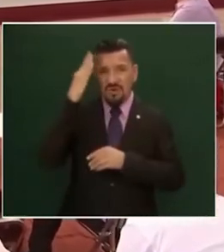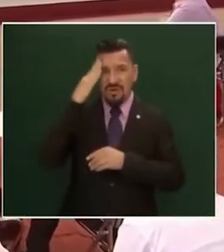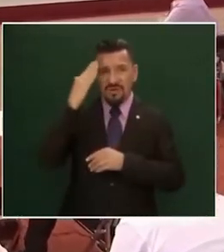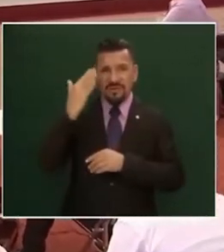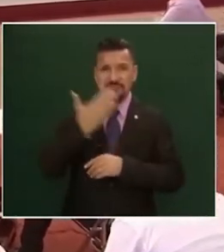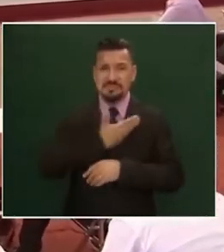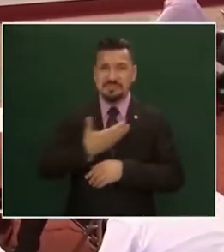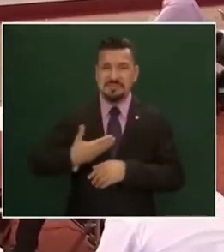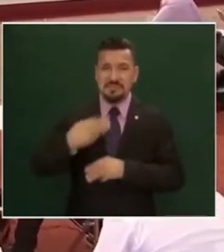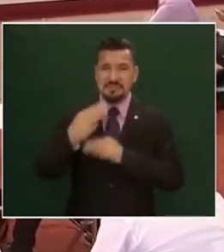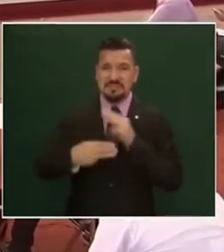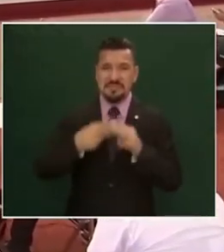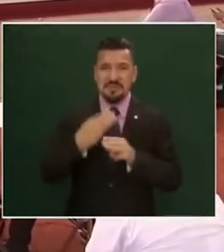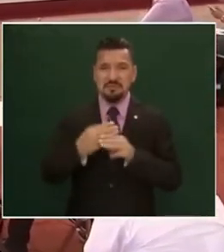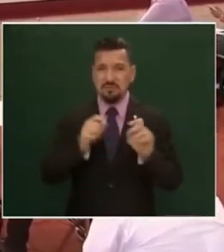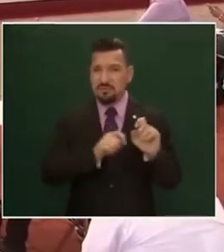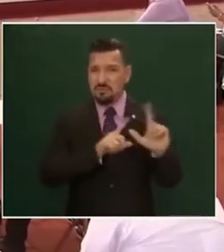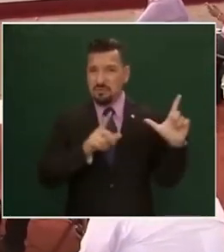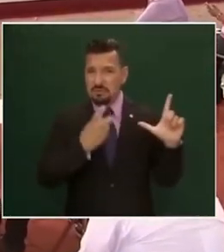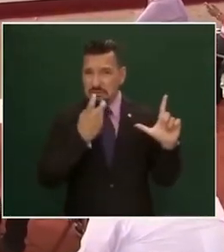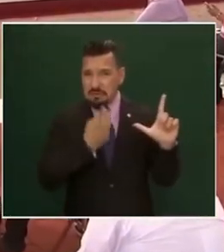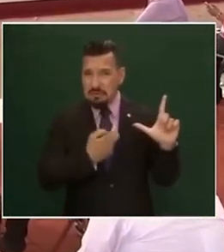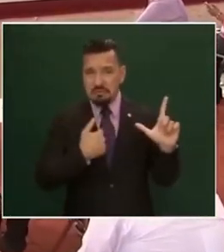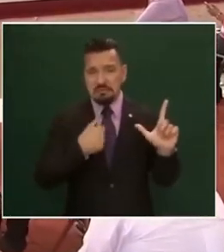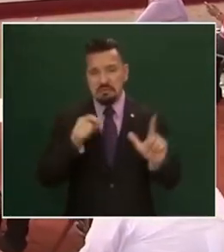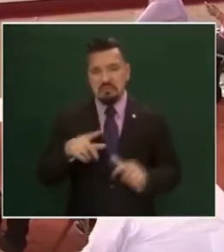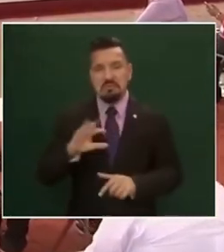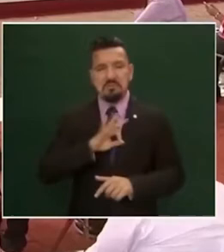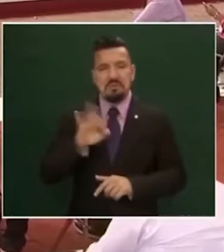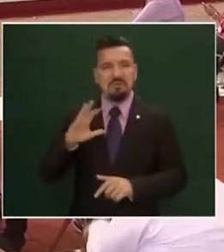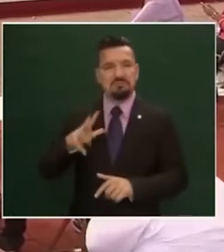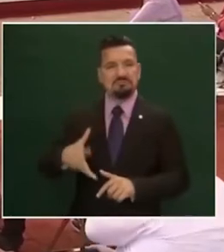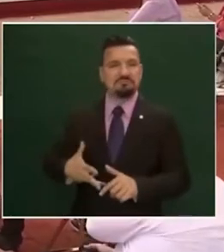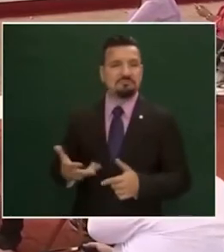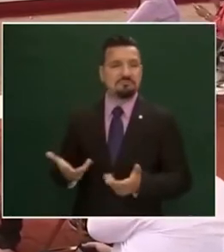presidentes del mundo este